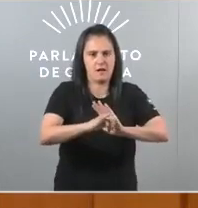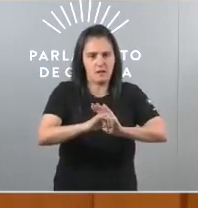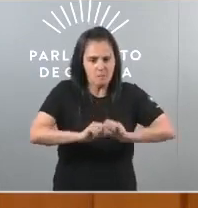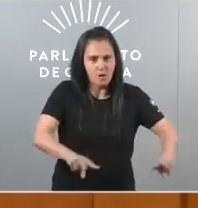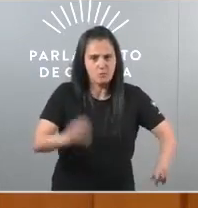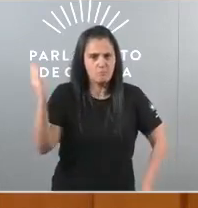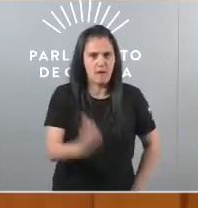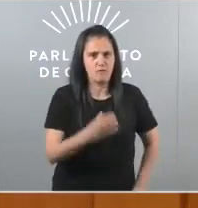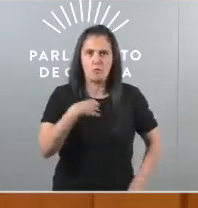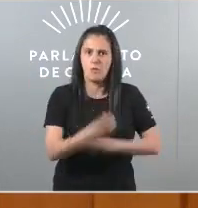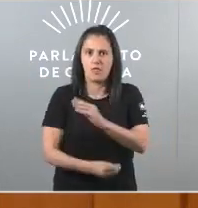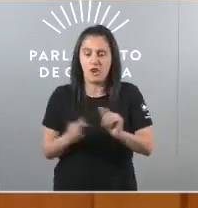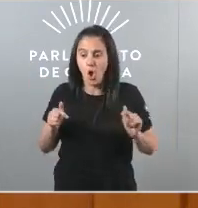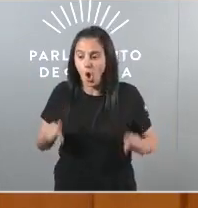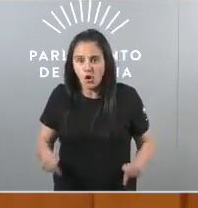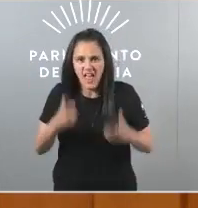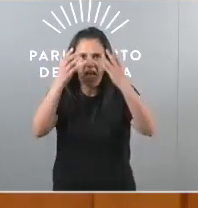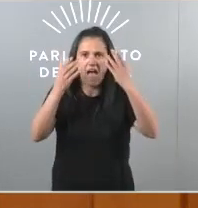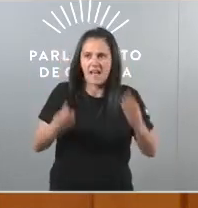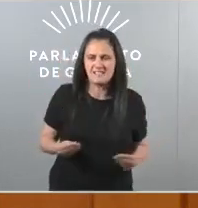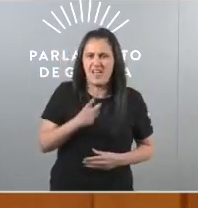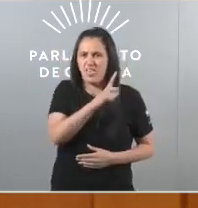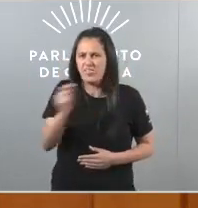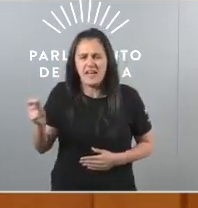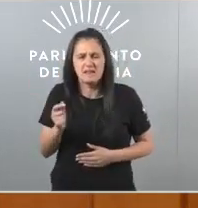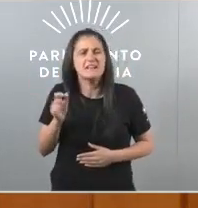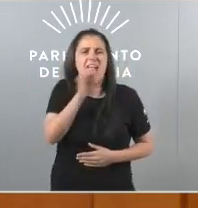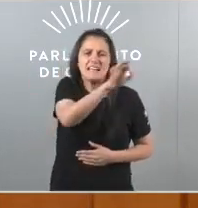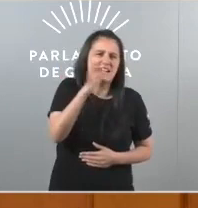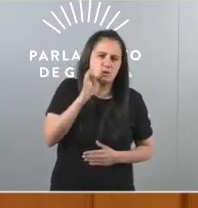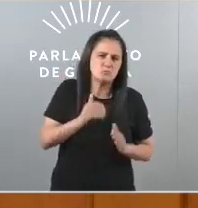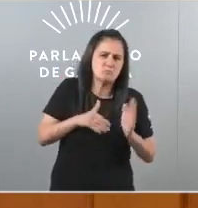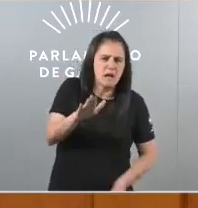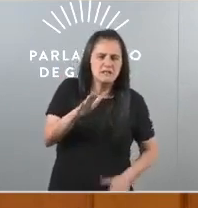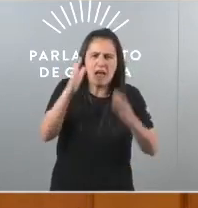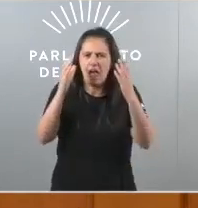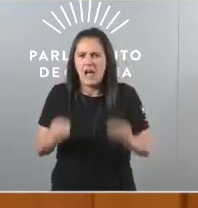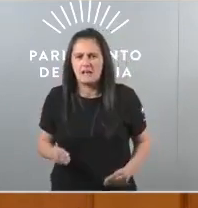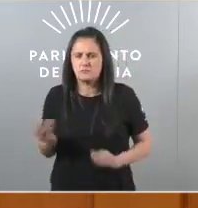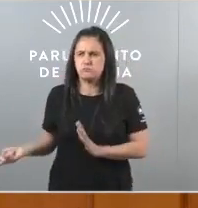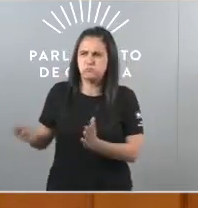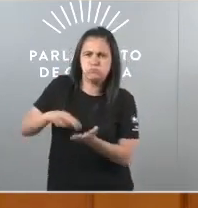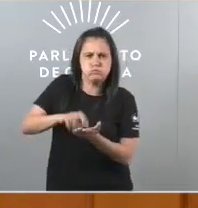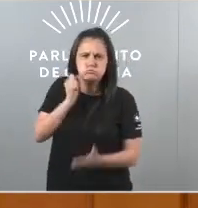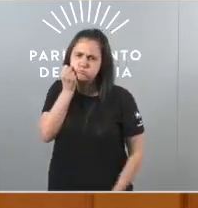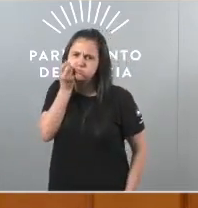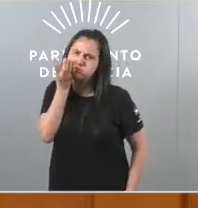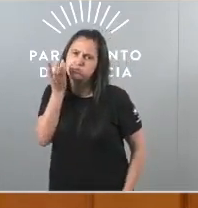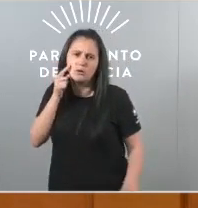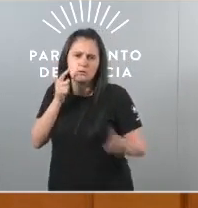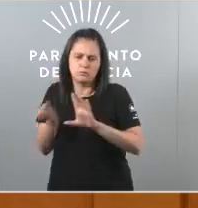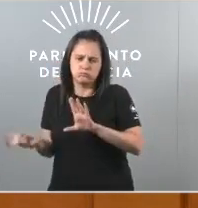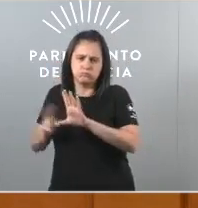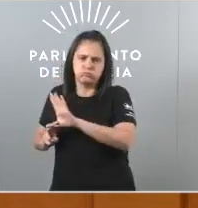E hoxe hai centos centos de galegos e galegas que teñen que erguerse cedísimo para poder